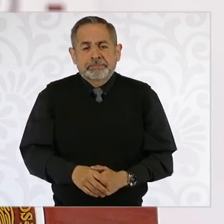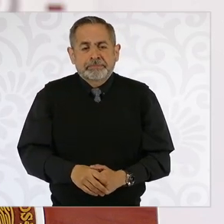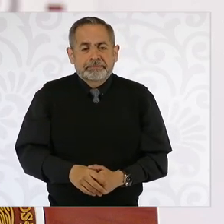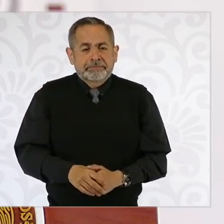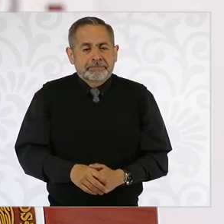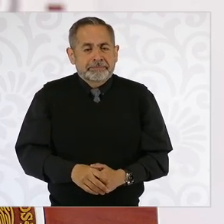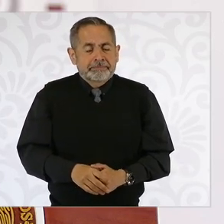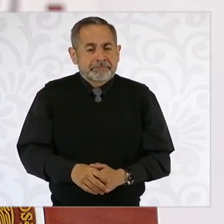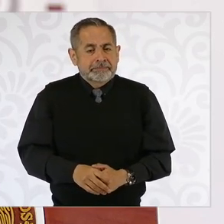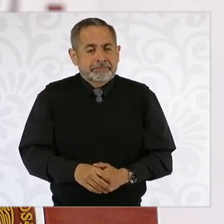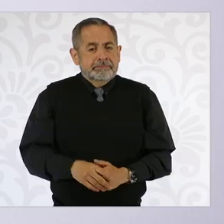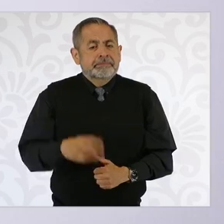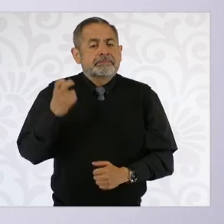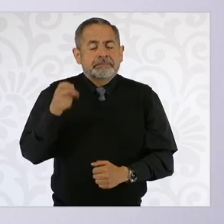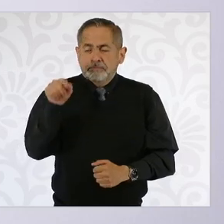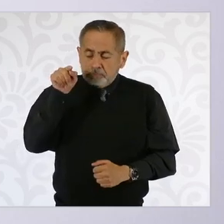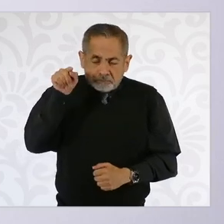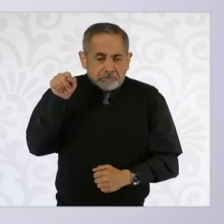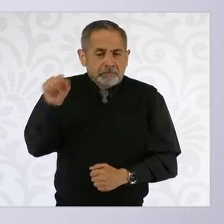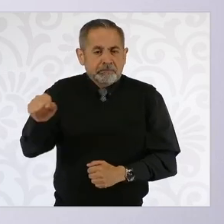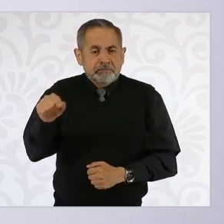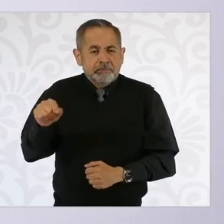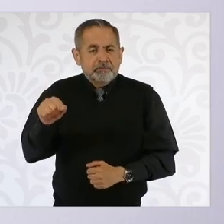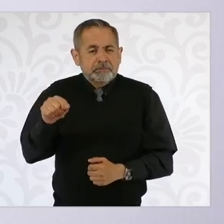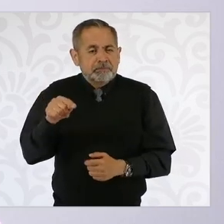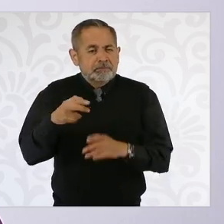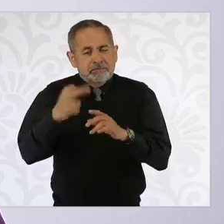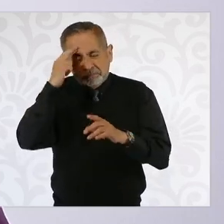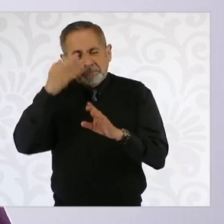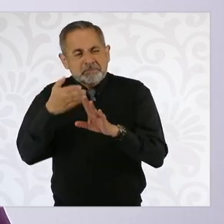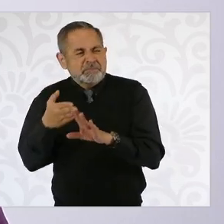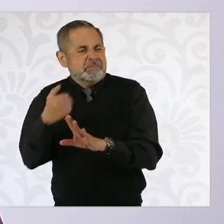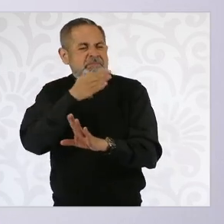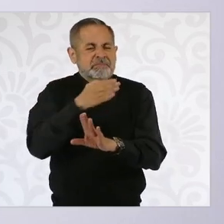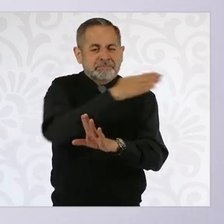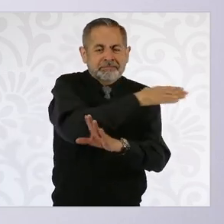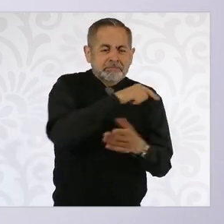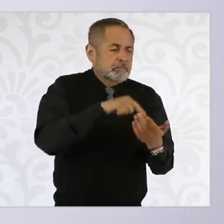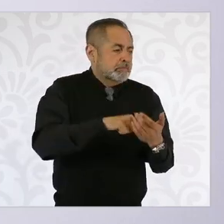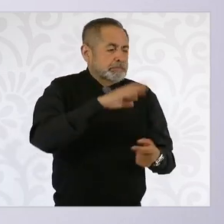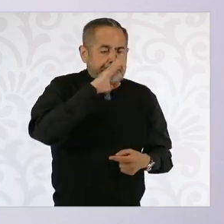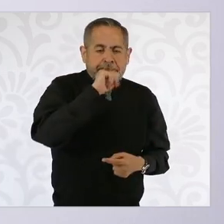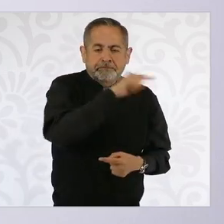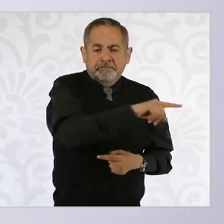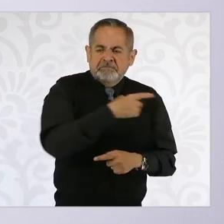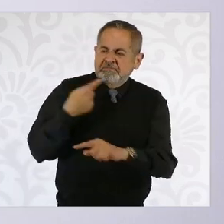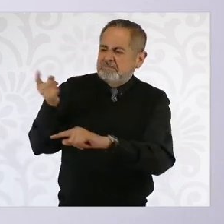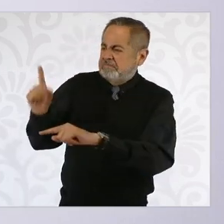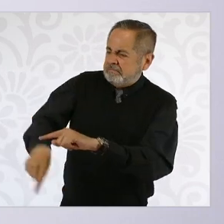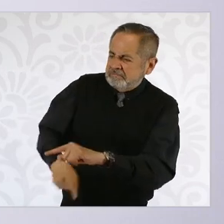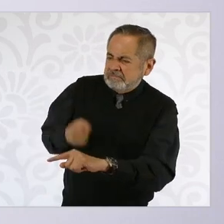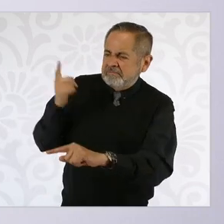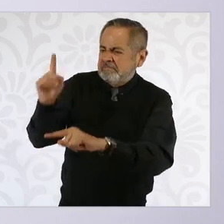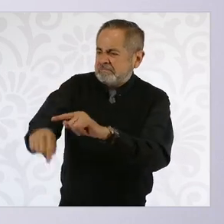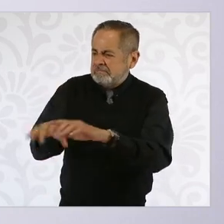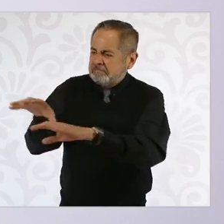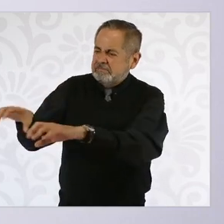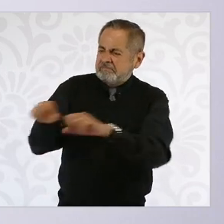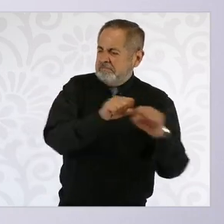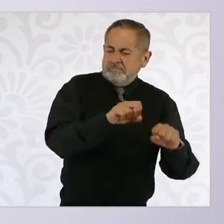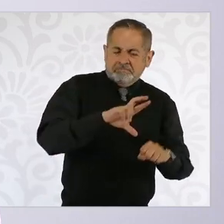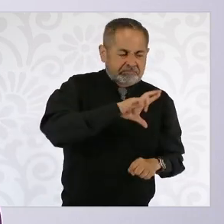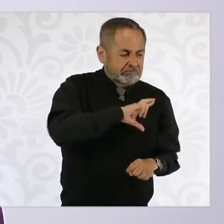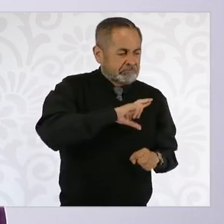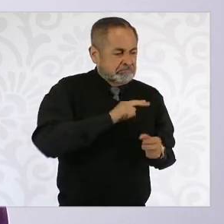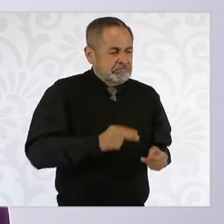Es hasta cierto punto una reversión de una parte de la privatización de Pemex y CFE que se sufrió con